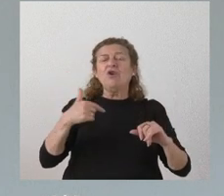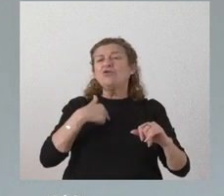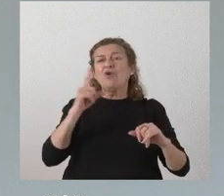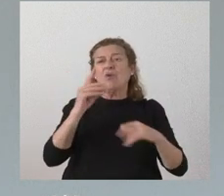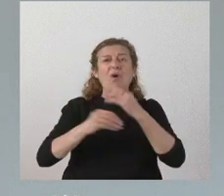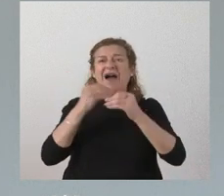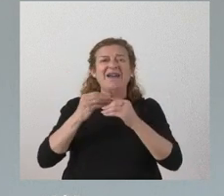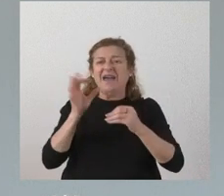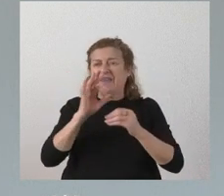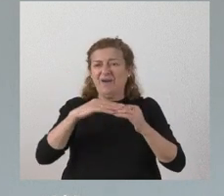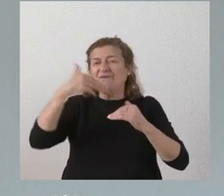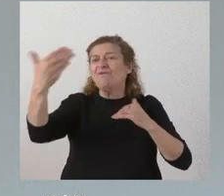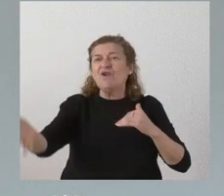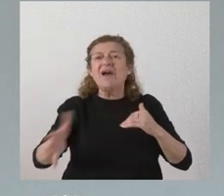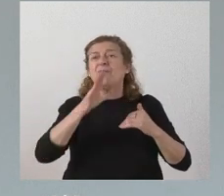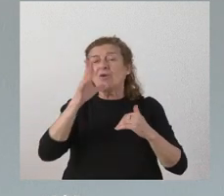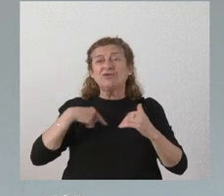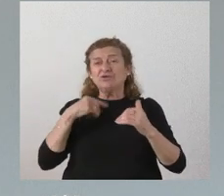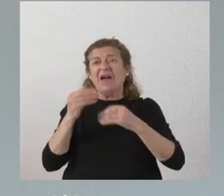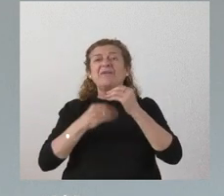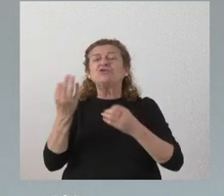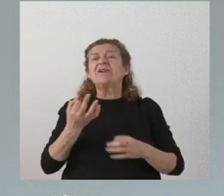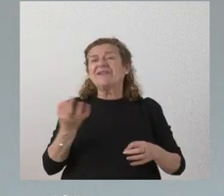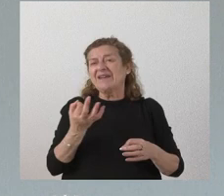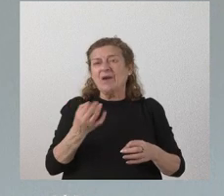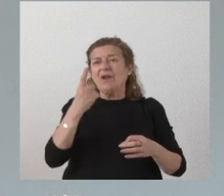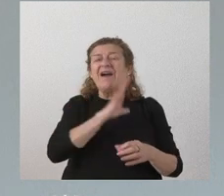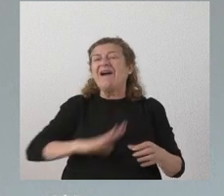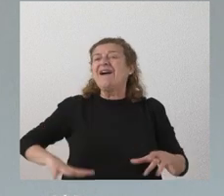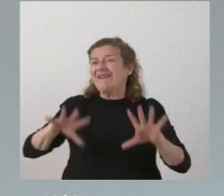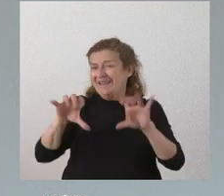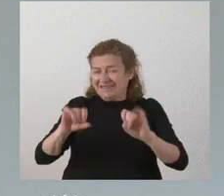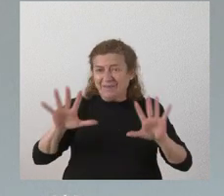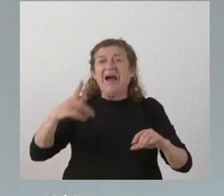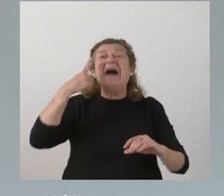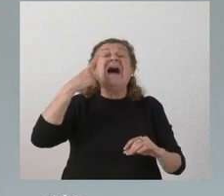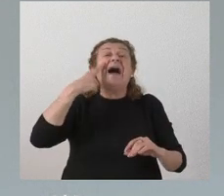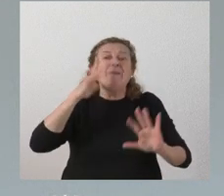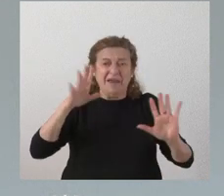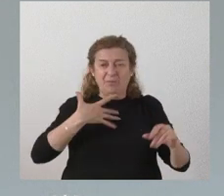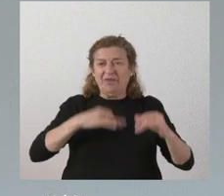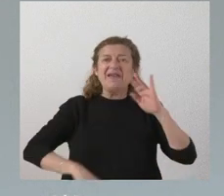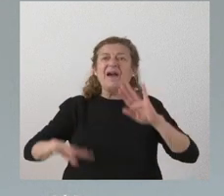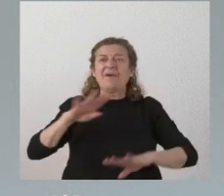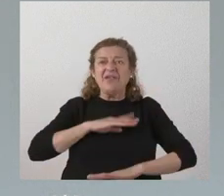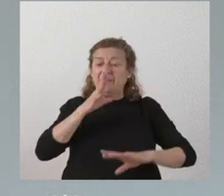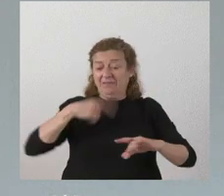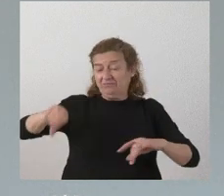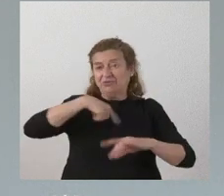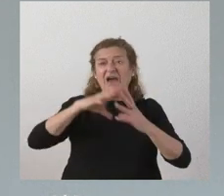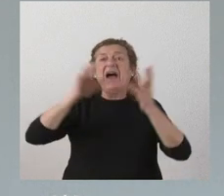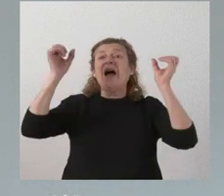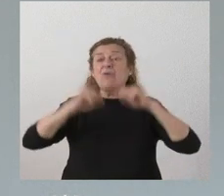ninguna extrapolación porque lo que estamos haciendo es una reserva vamos a ver cómo somos capaces de llegar a un acuerdo con las